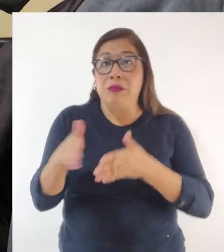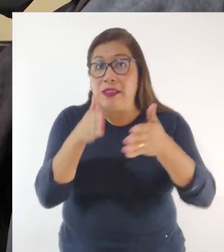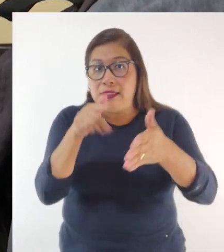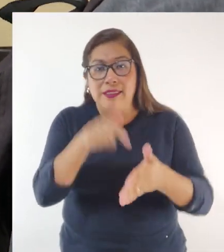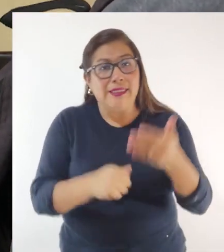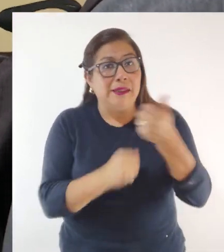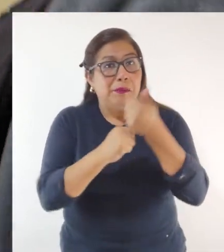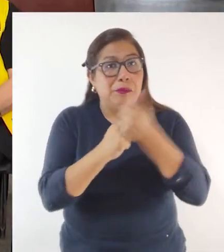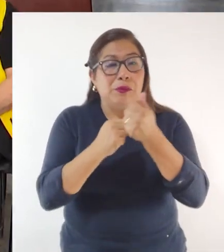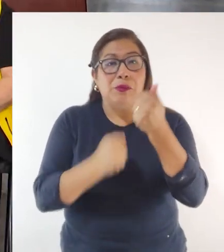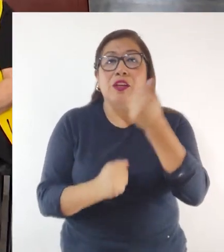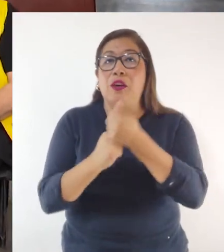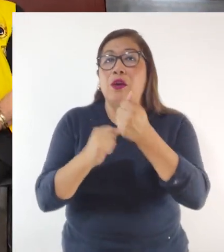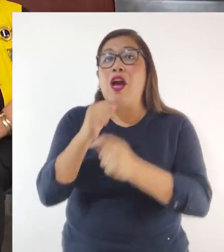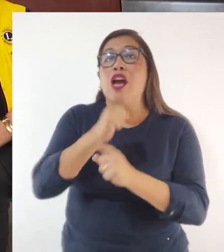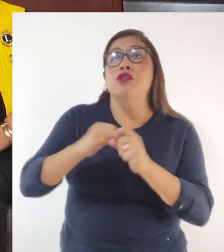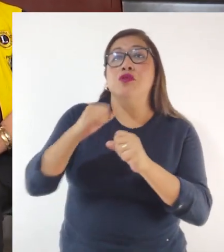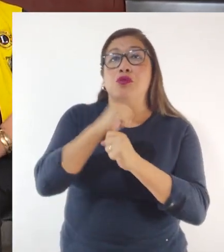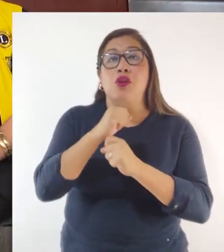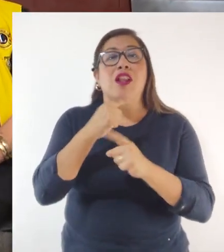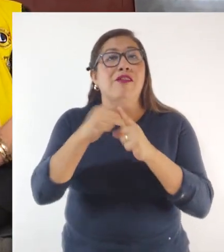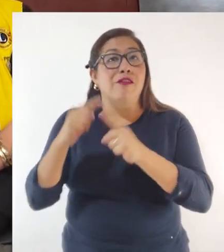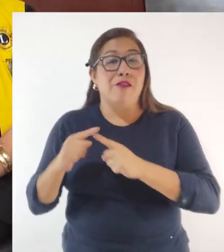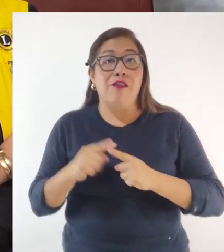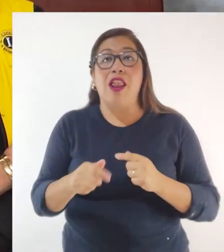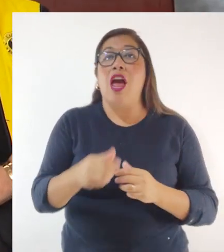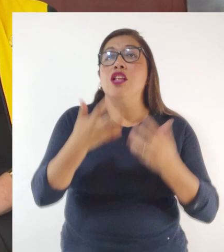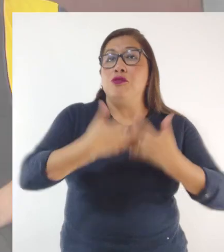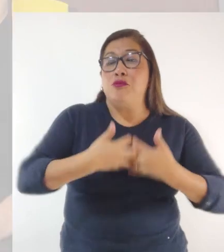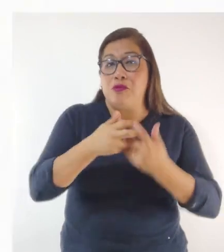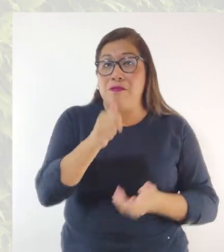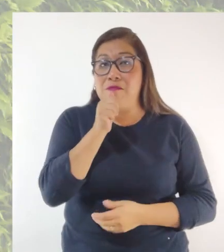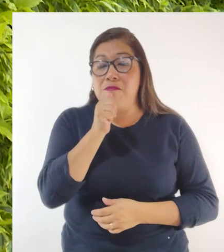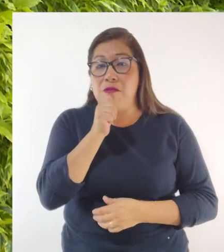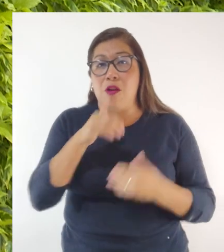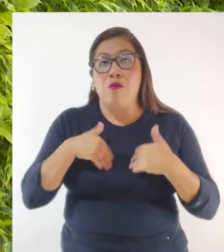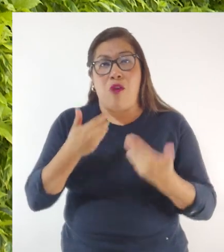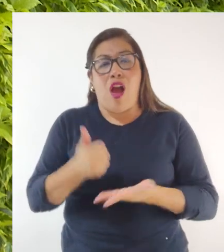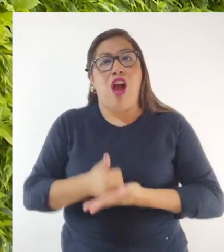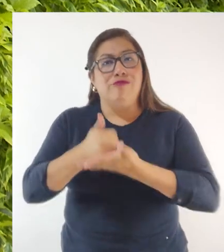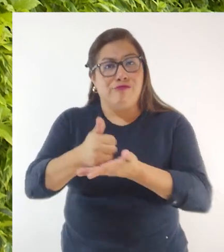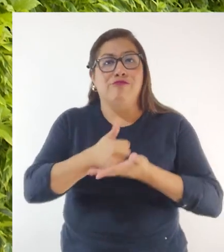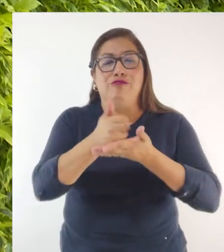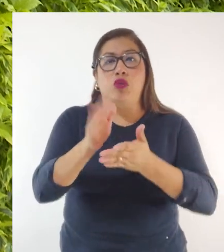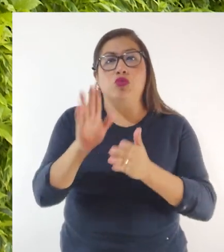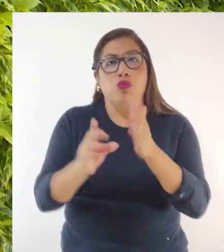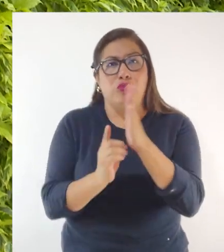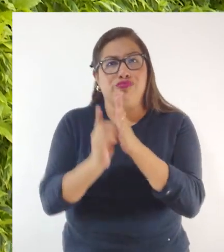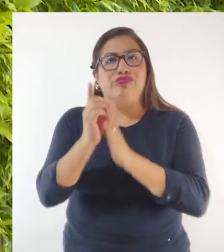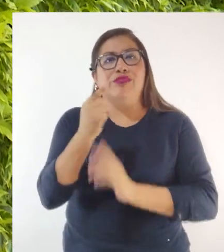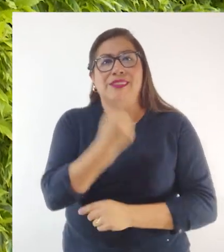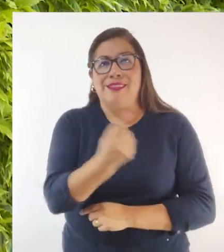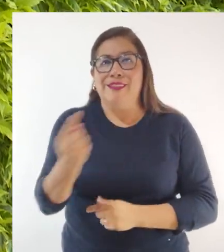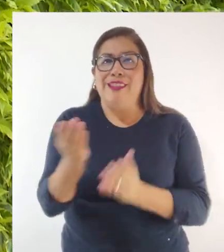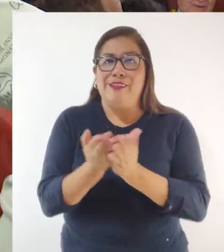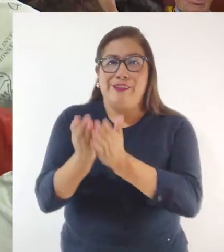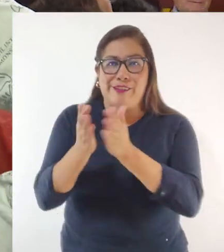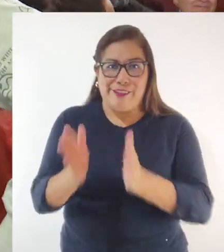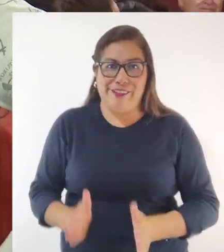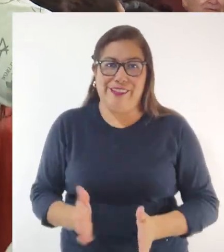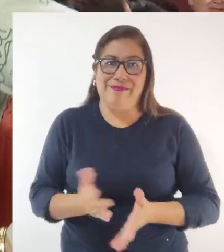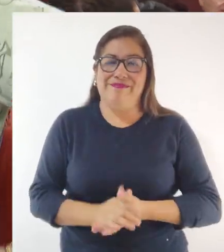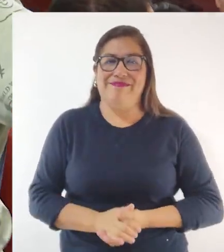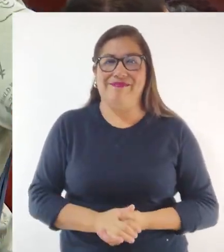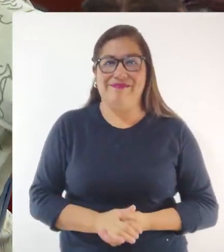apoyo social que vengan de instituciones privadas pueda, pues, aportar, ¿no?, en el desarrollo de cada uno de nuestros